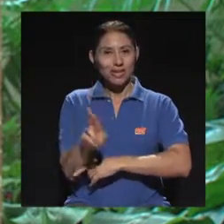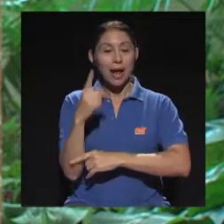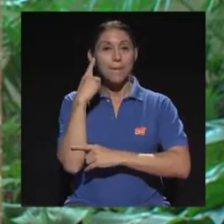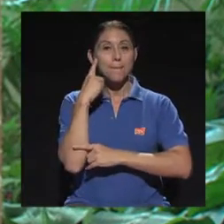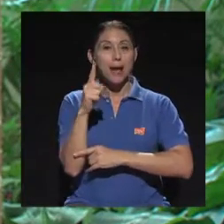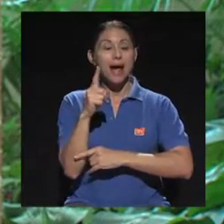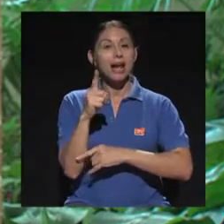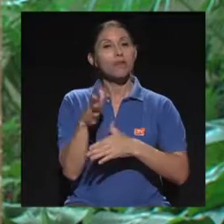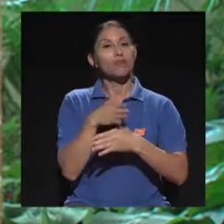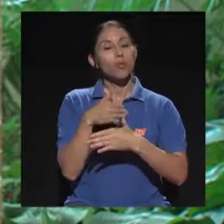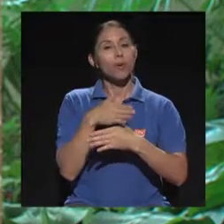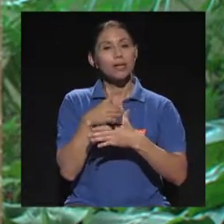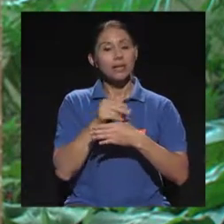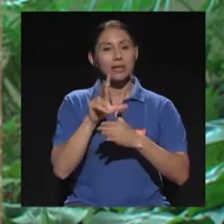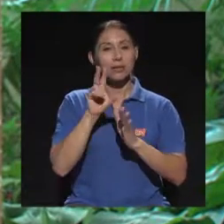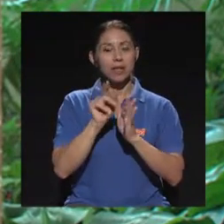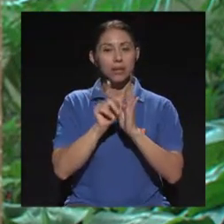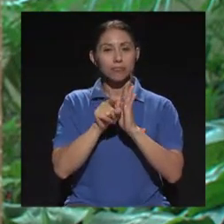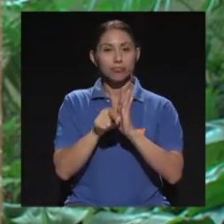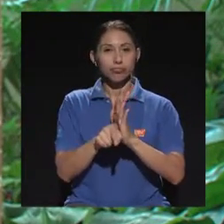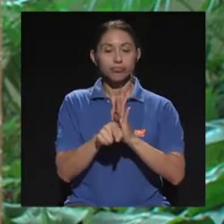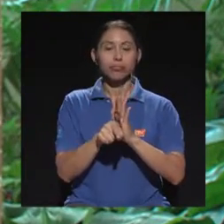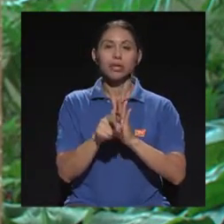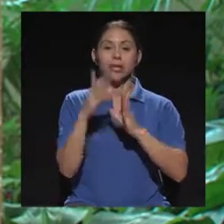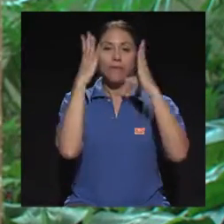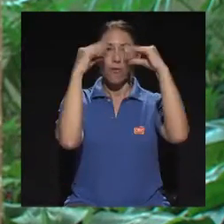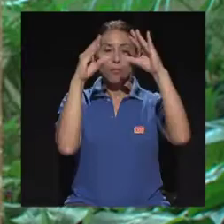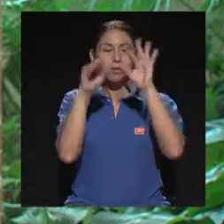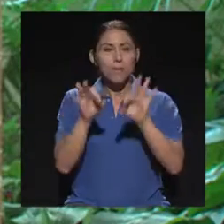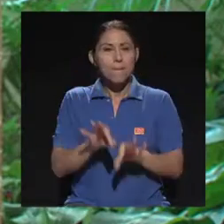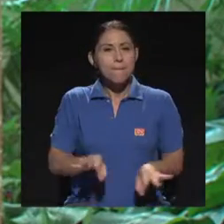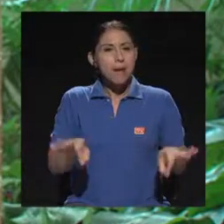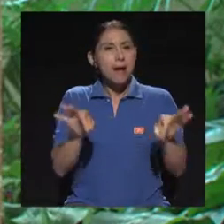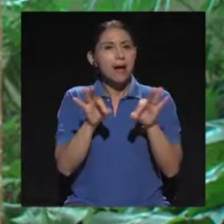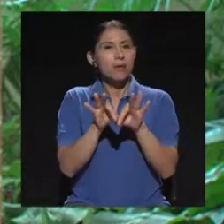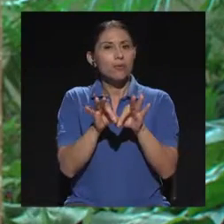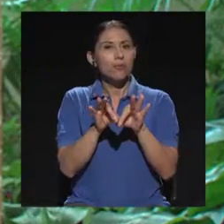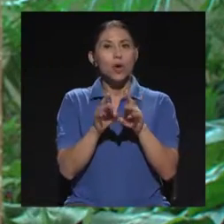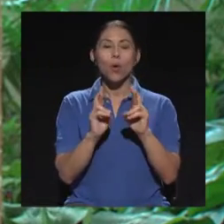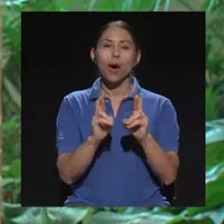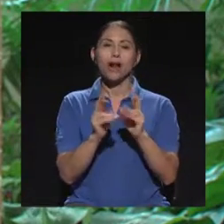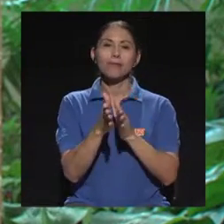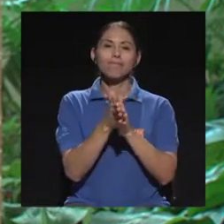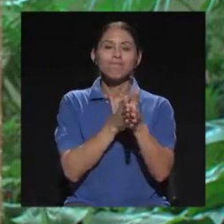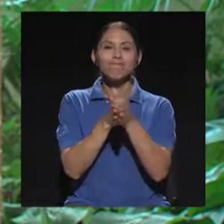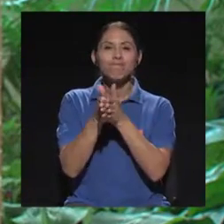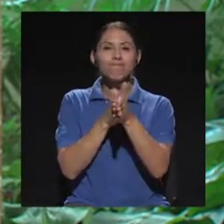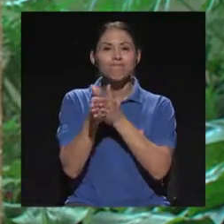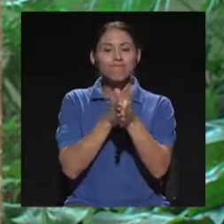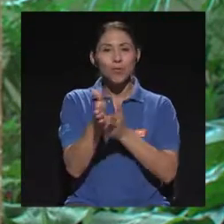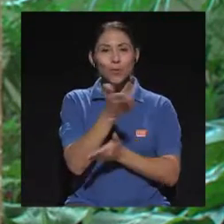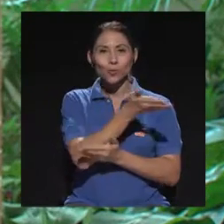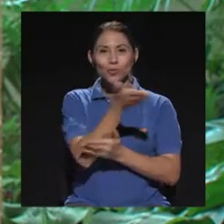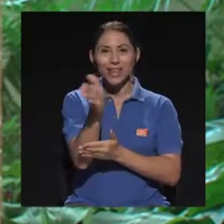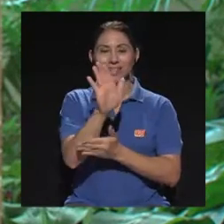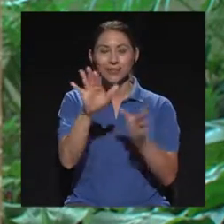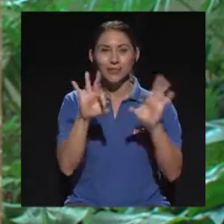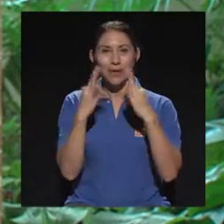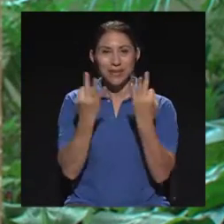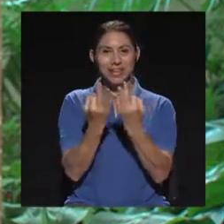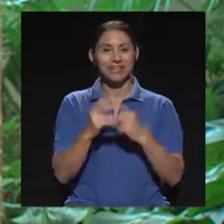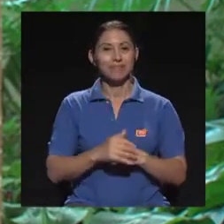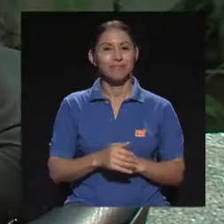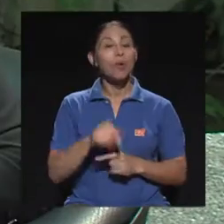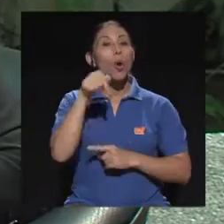compartir media hora de información valiosa, que ojalá sea de mucho provecho para usted y para sus